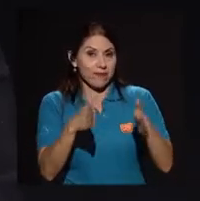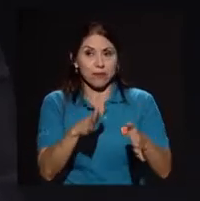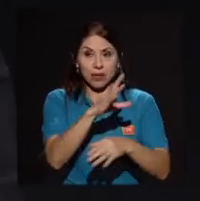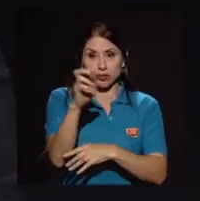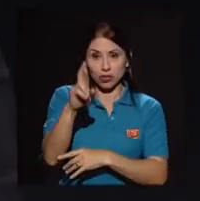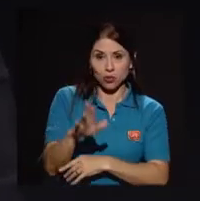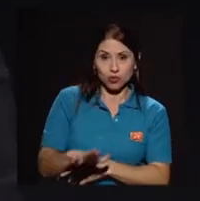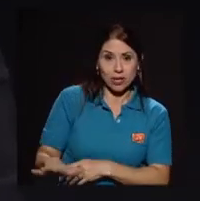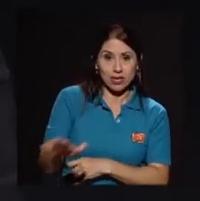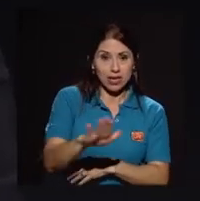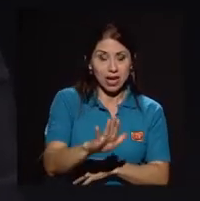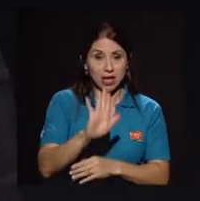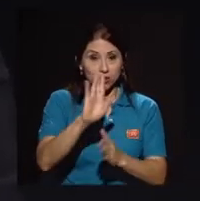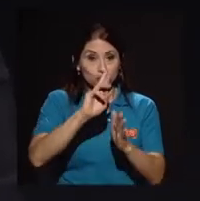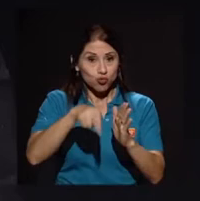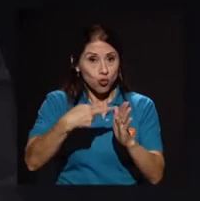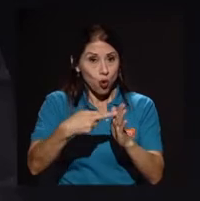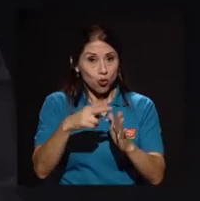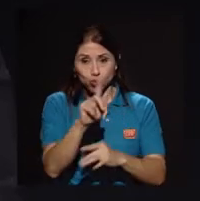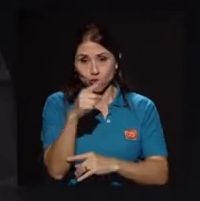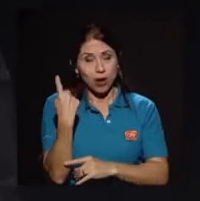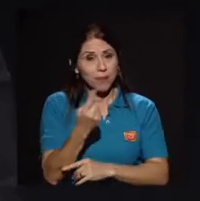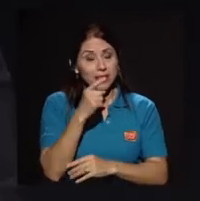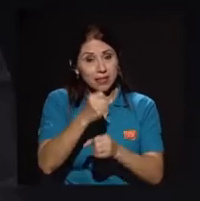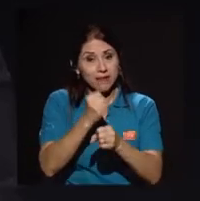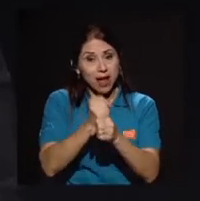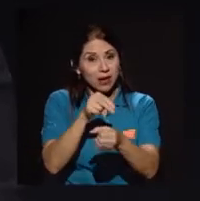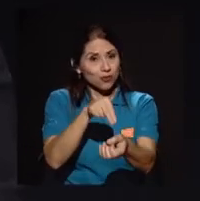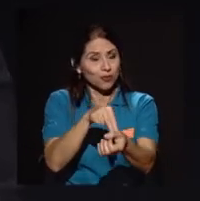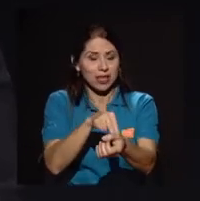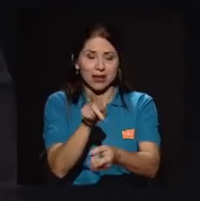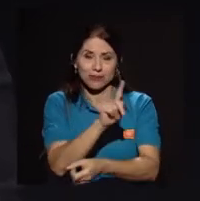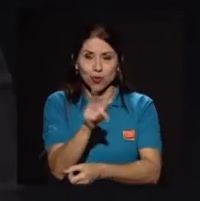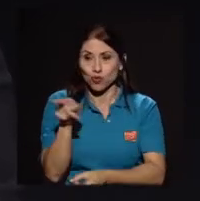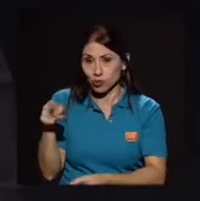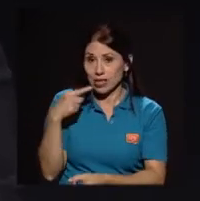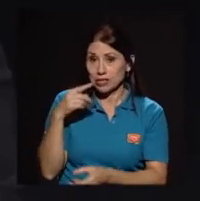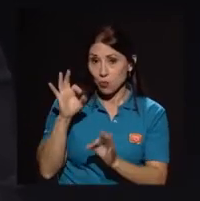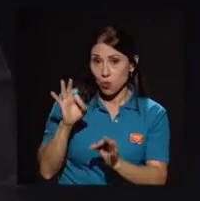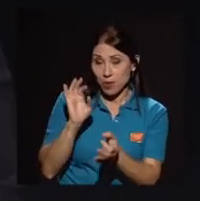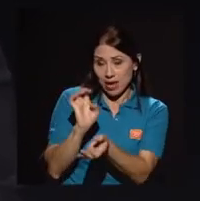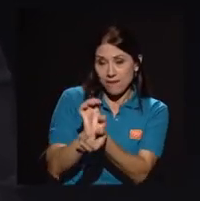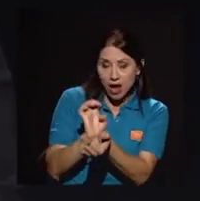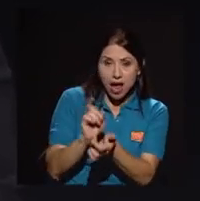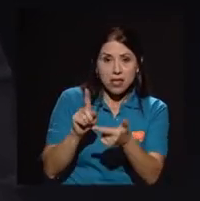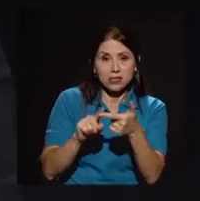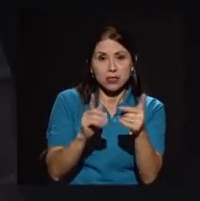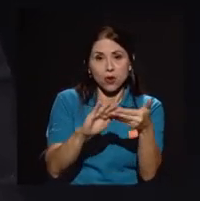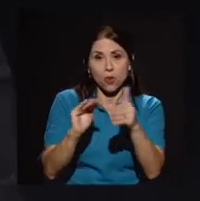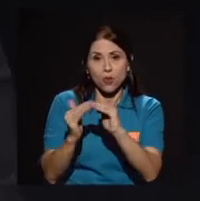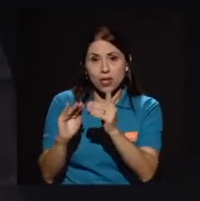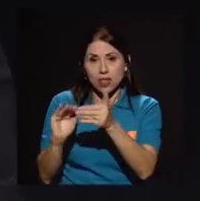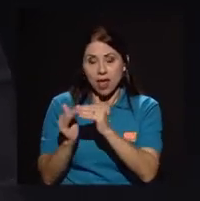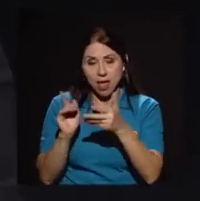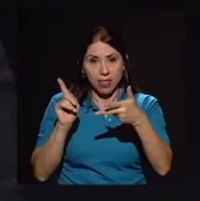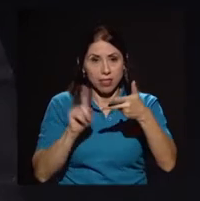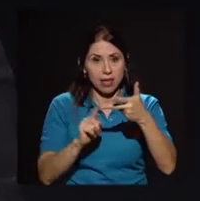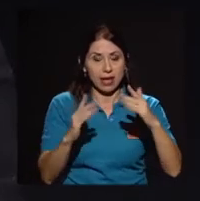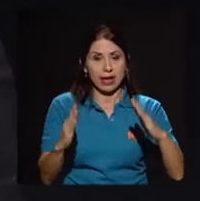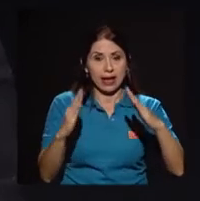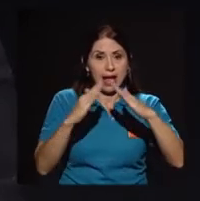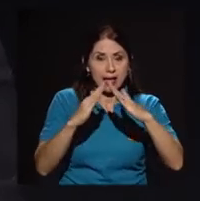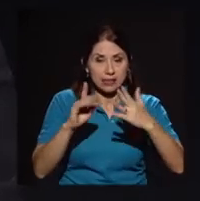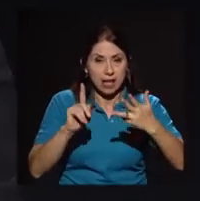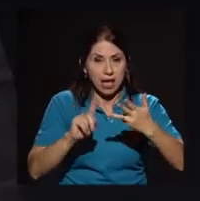no es solamente trabajar en un hospital, sino como usted habla muy bien del EVAIS, de la comunidad, de la casa, de la empresa. O